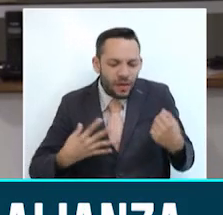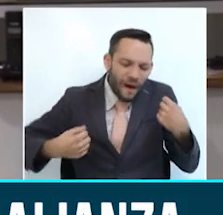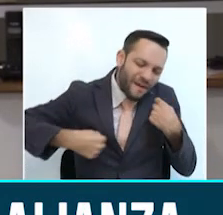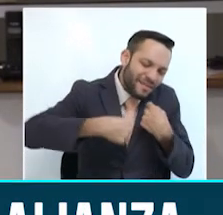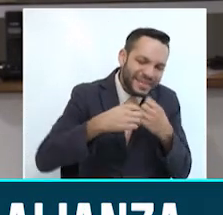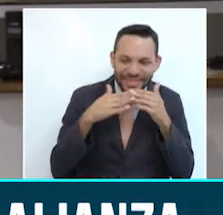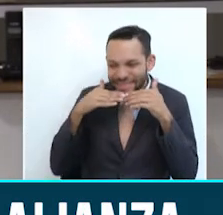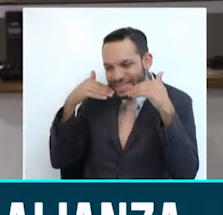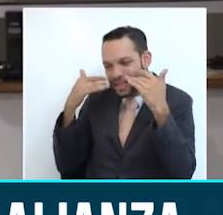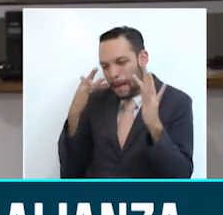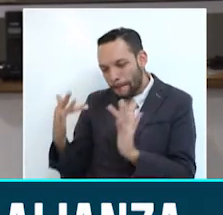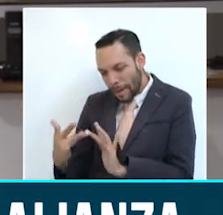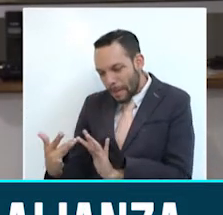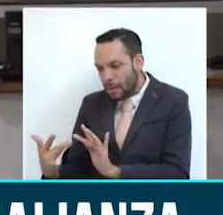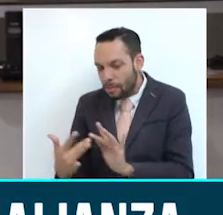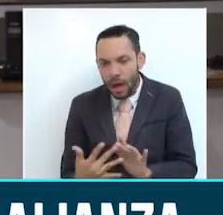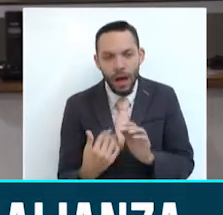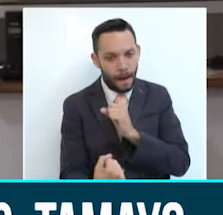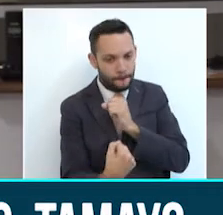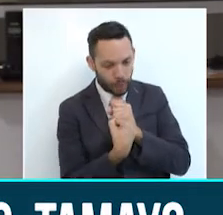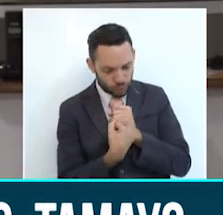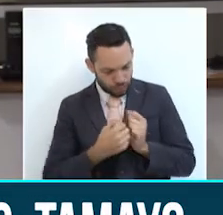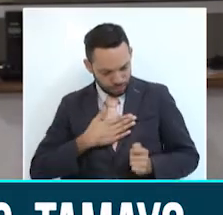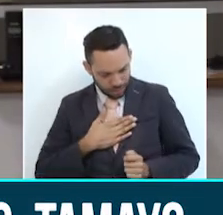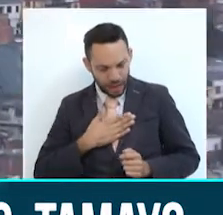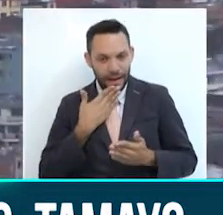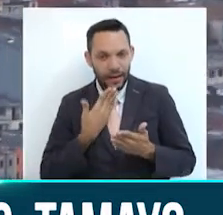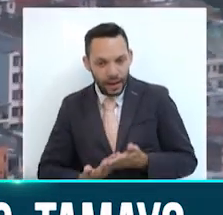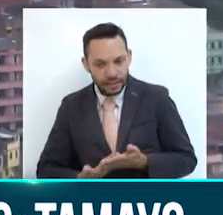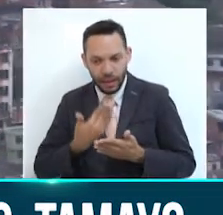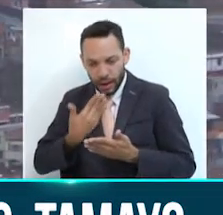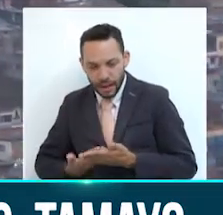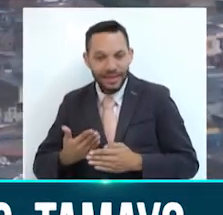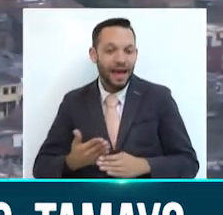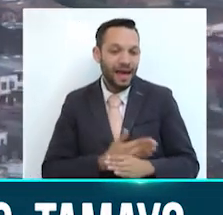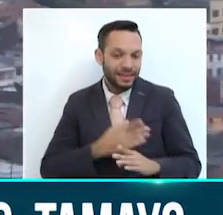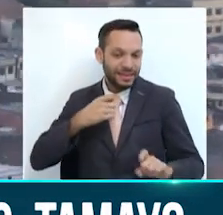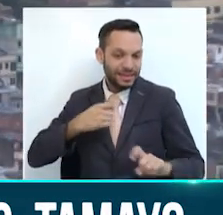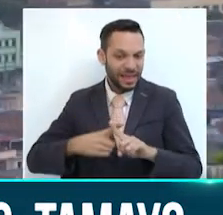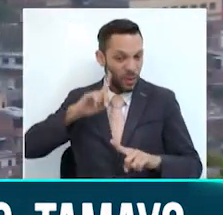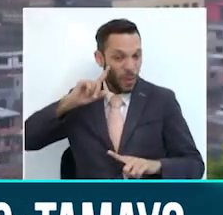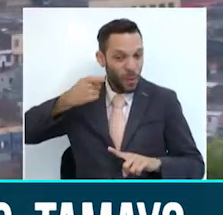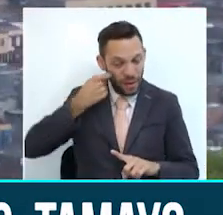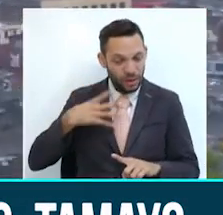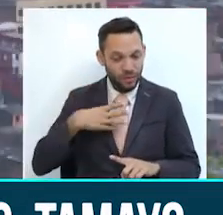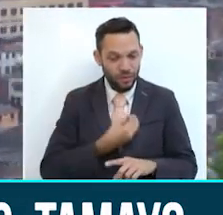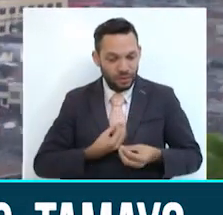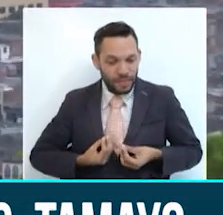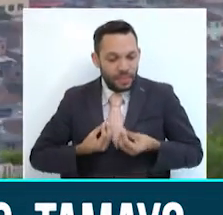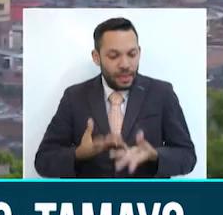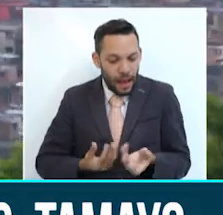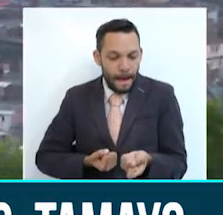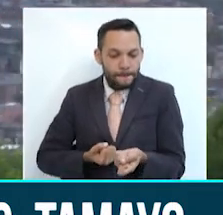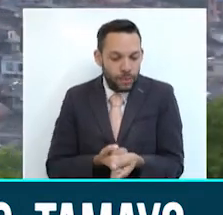sonrisa expresan su solidaridad, pero también su gratitud frente a tantas cosas que hicimos por este departamento que tanto